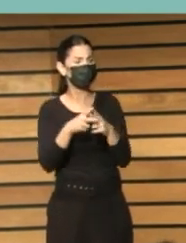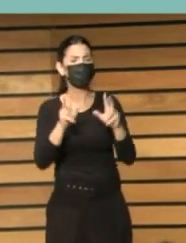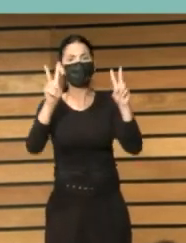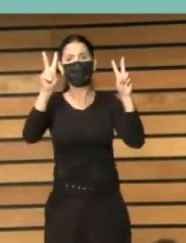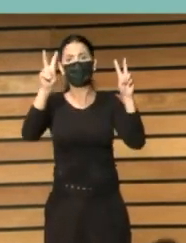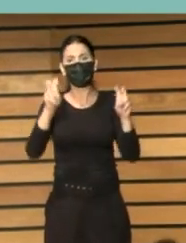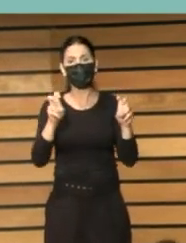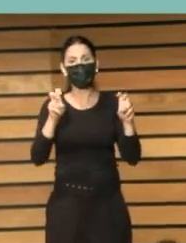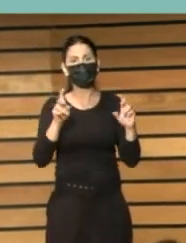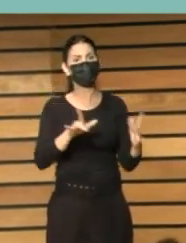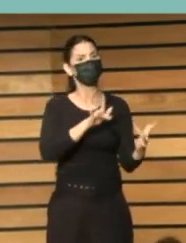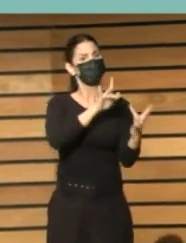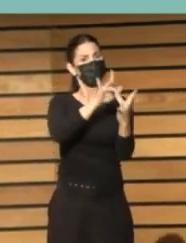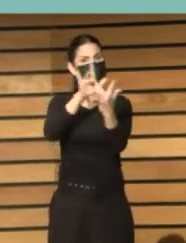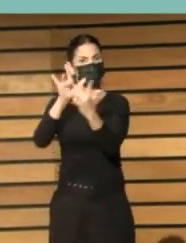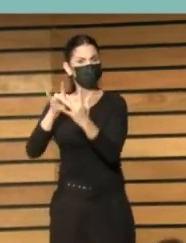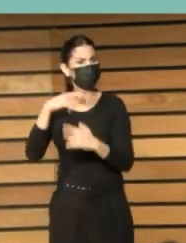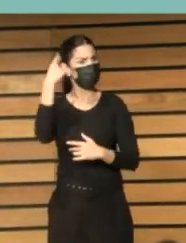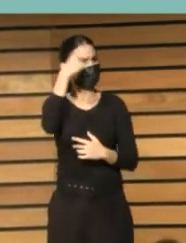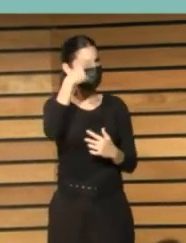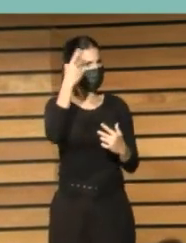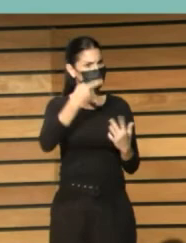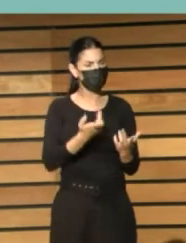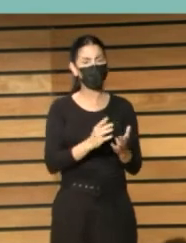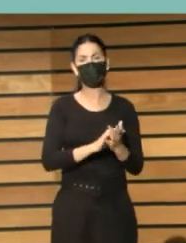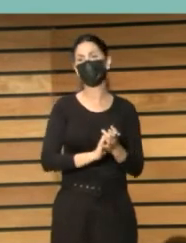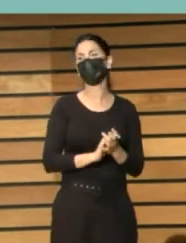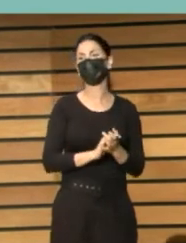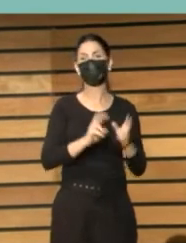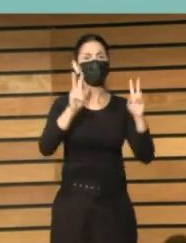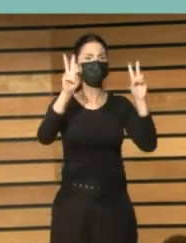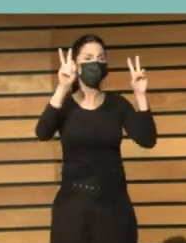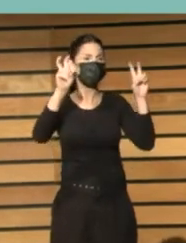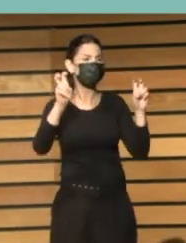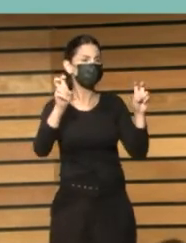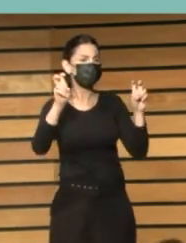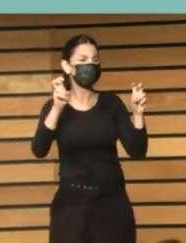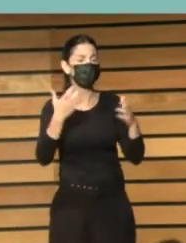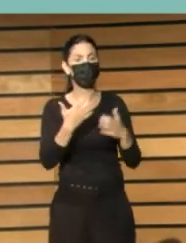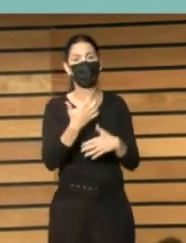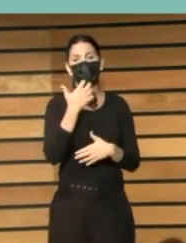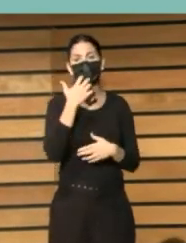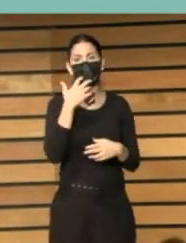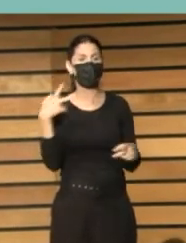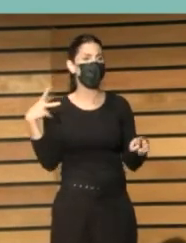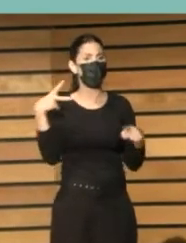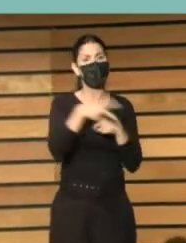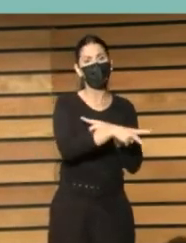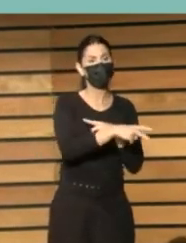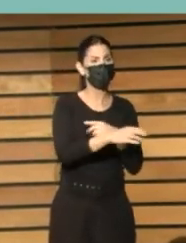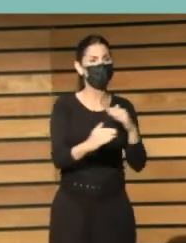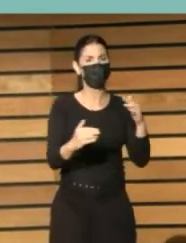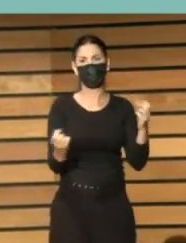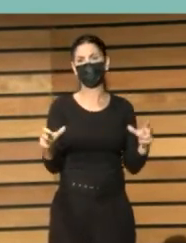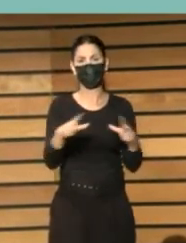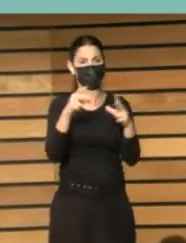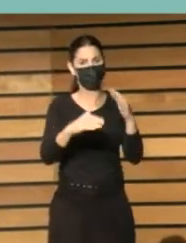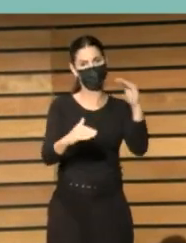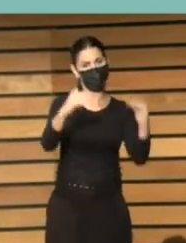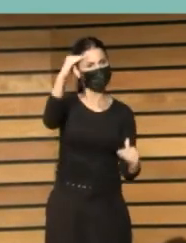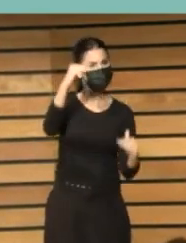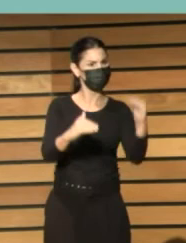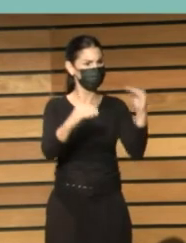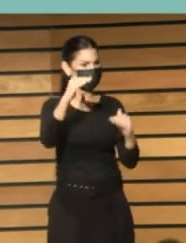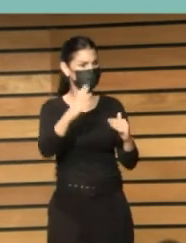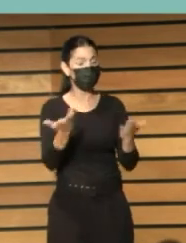socialización cultural en cuanto elemento de evitar las desigualdades sociales en cuanto elemento de dar